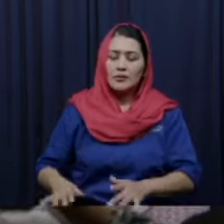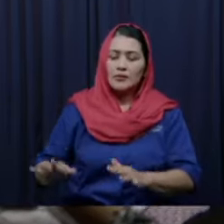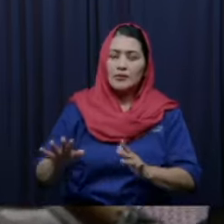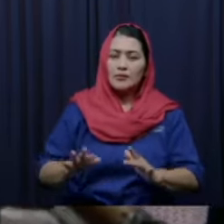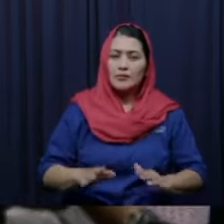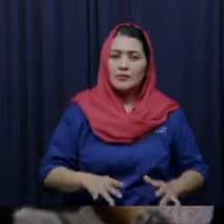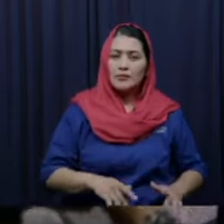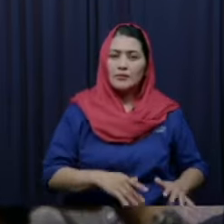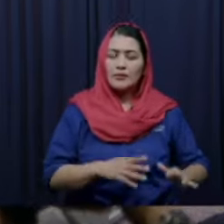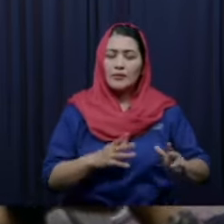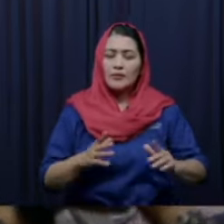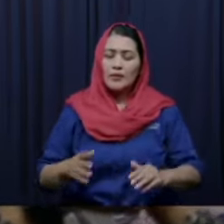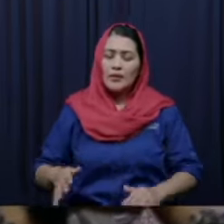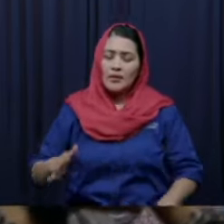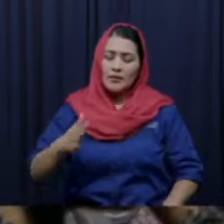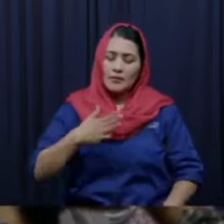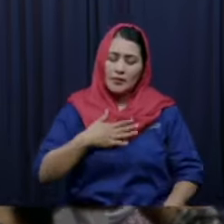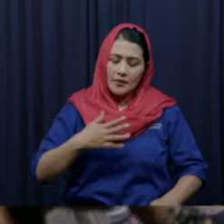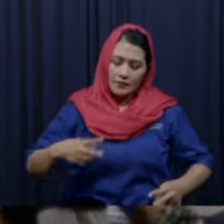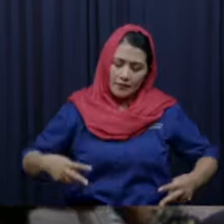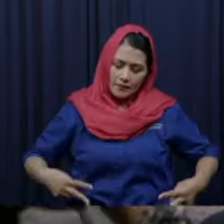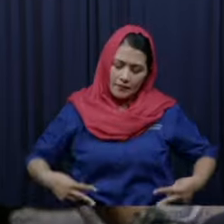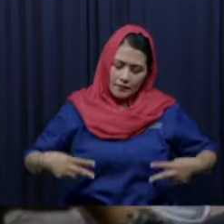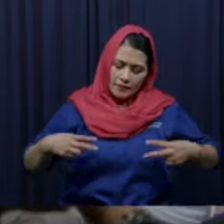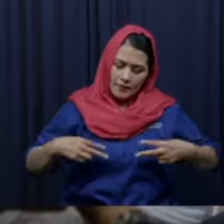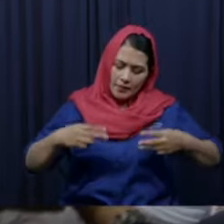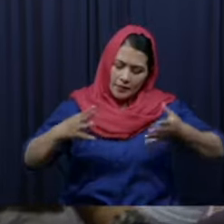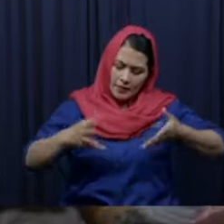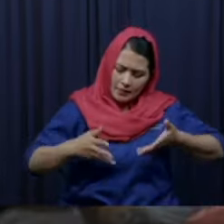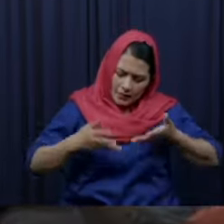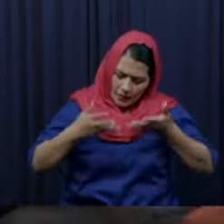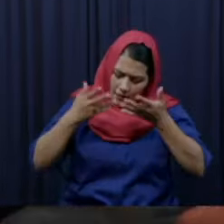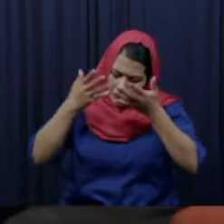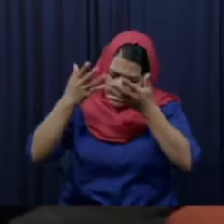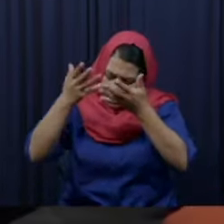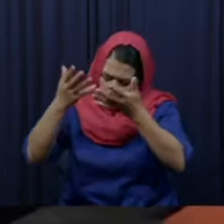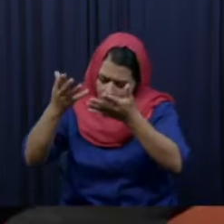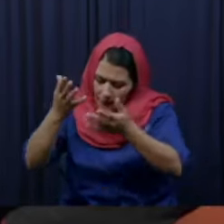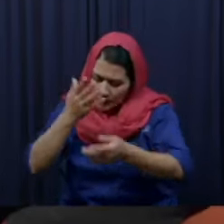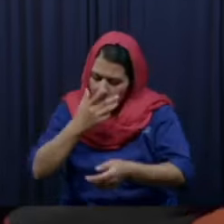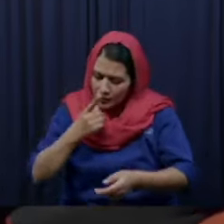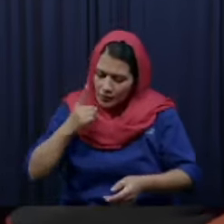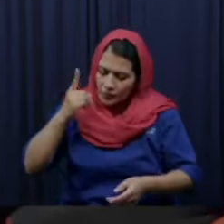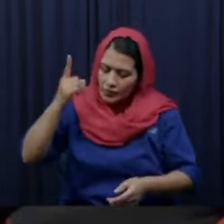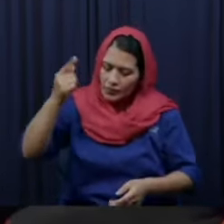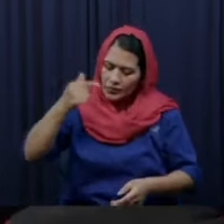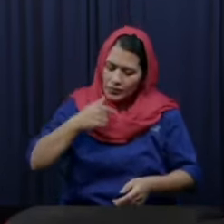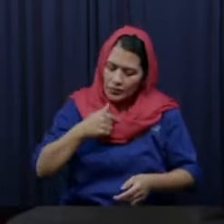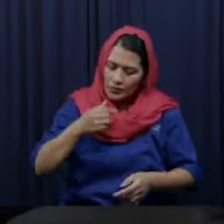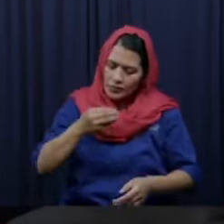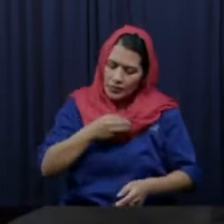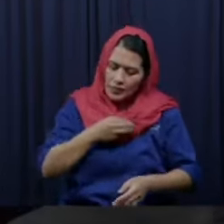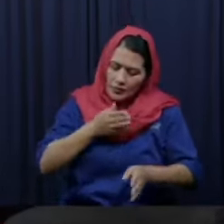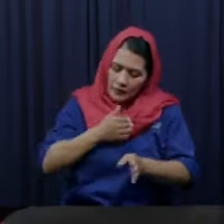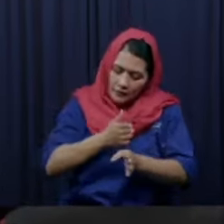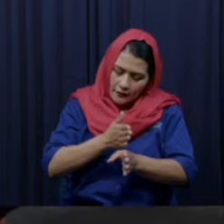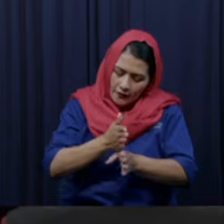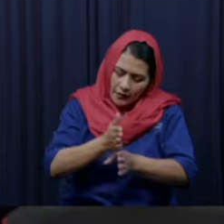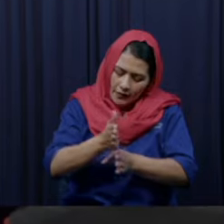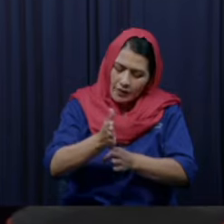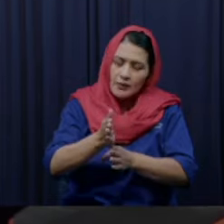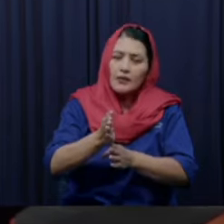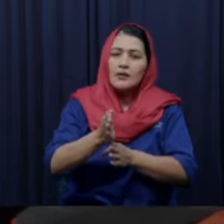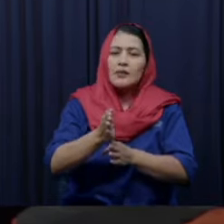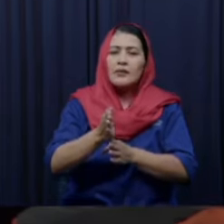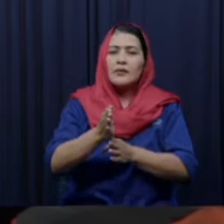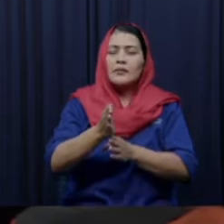el fin de serle fiel para